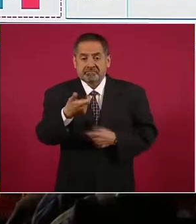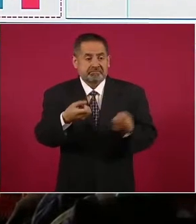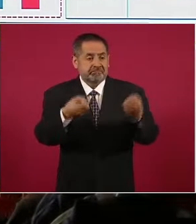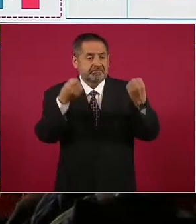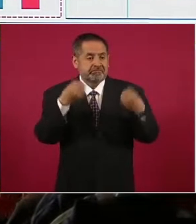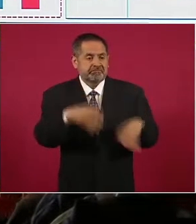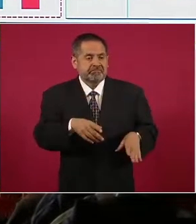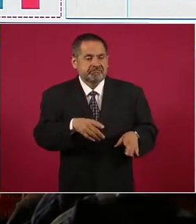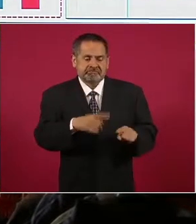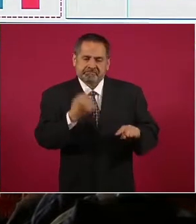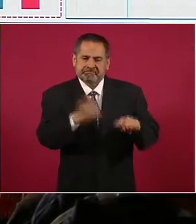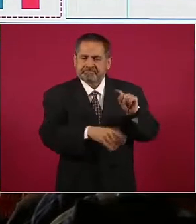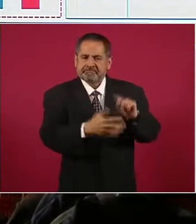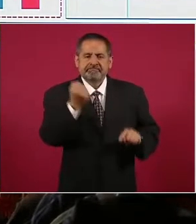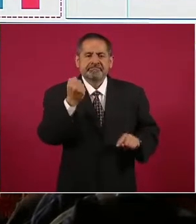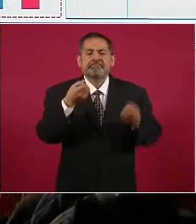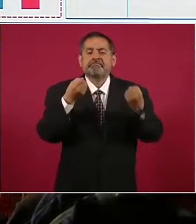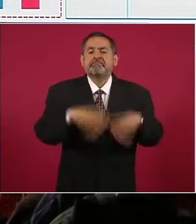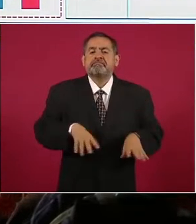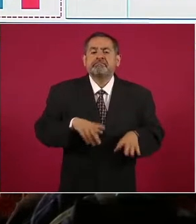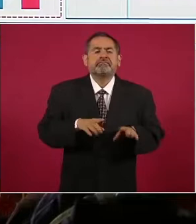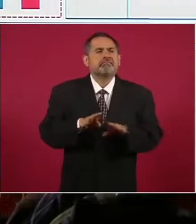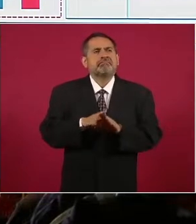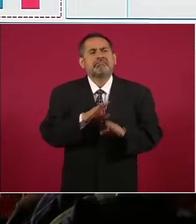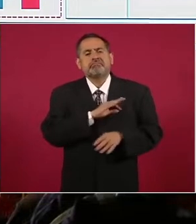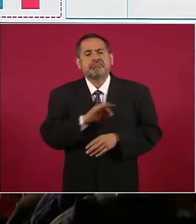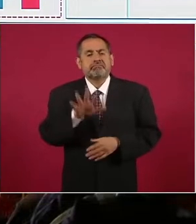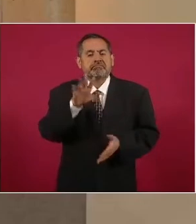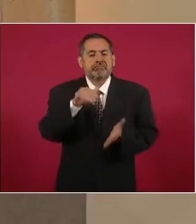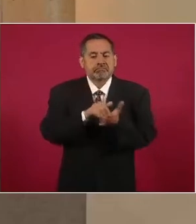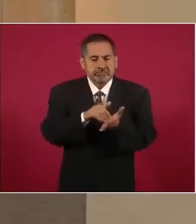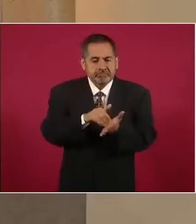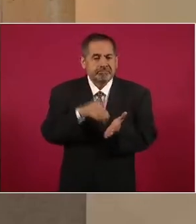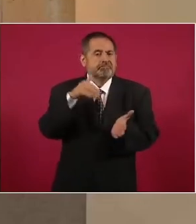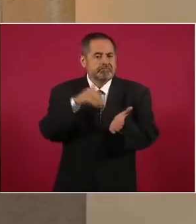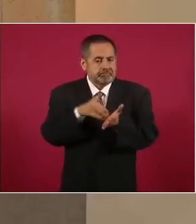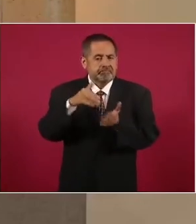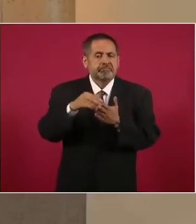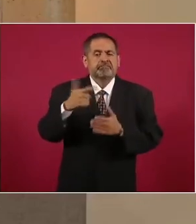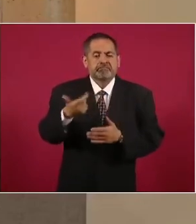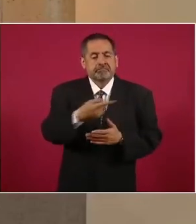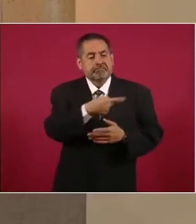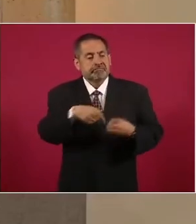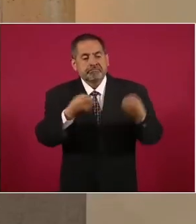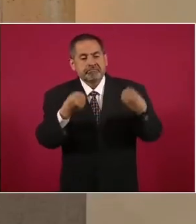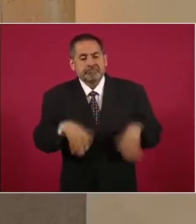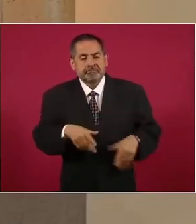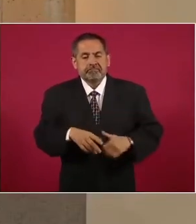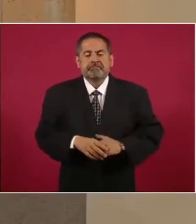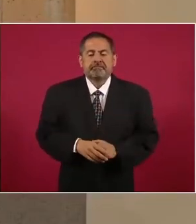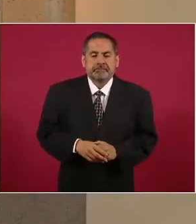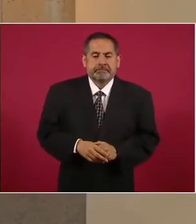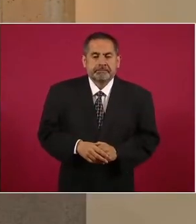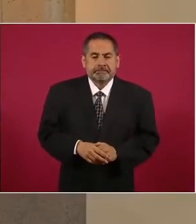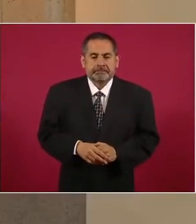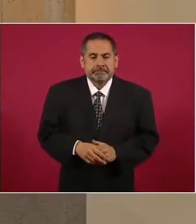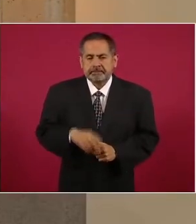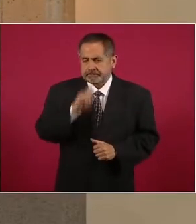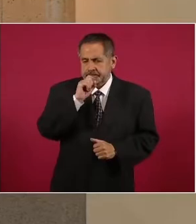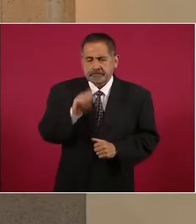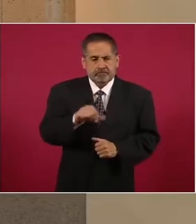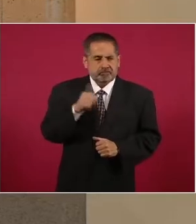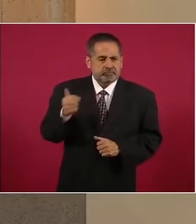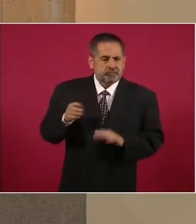a la delincuencia por más de cinco mil millones de pesos. Siguiente. También en otra operación